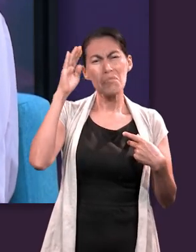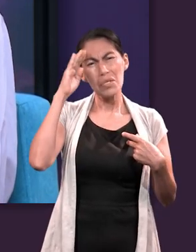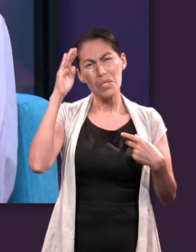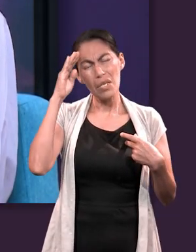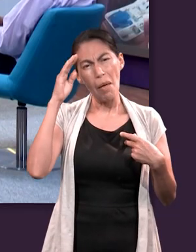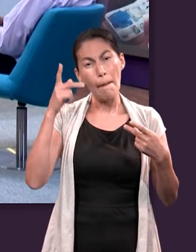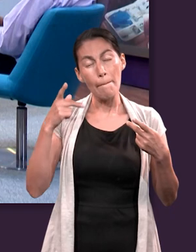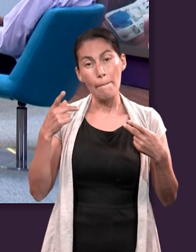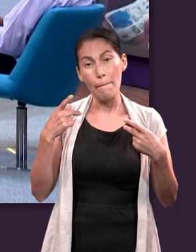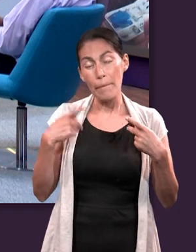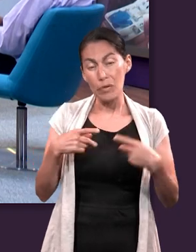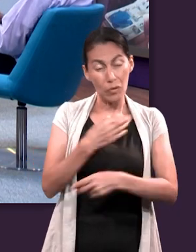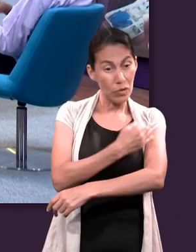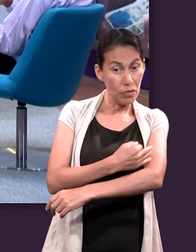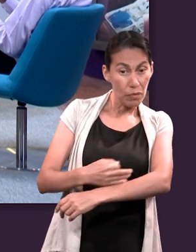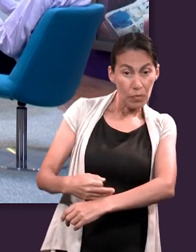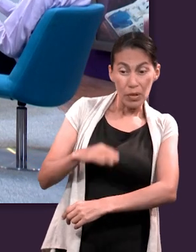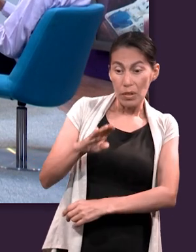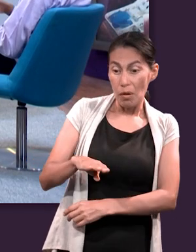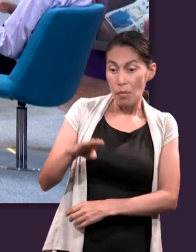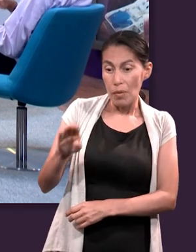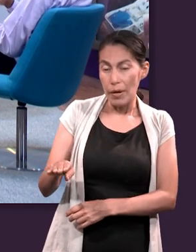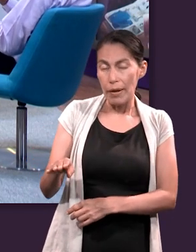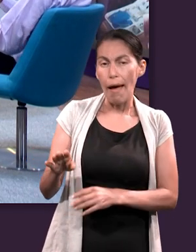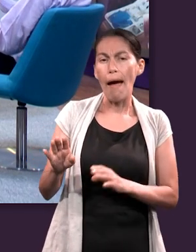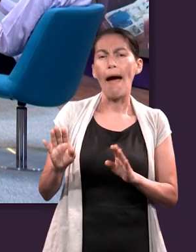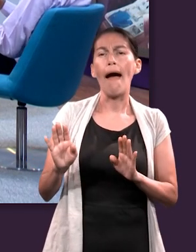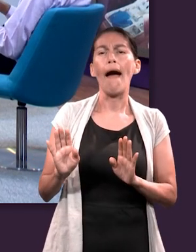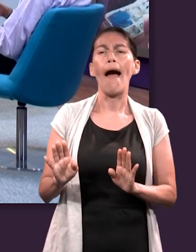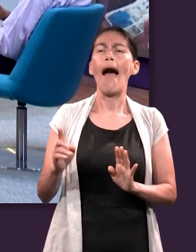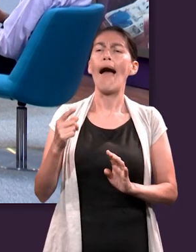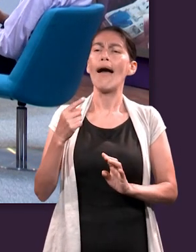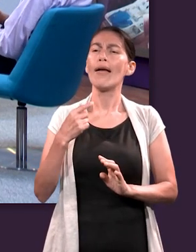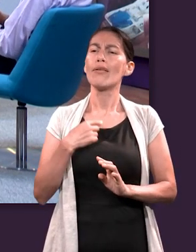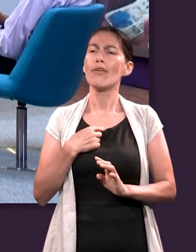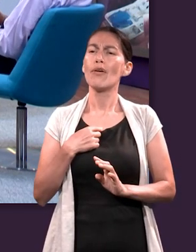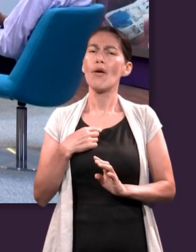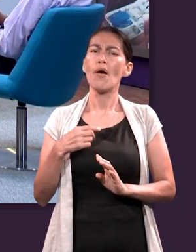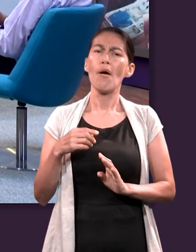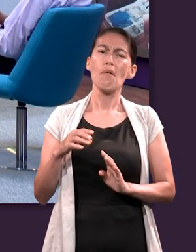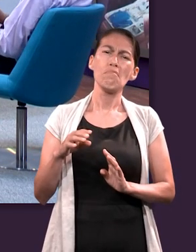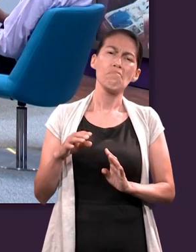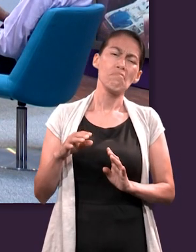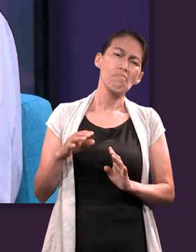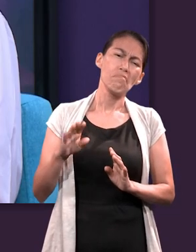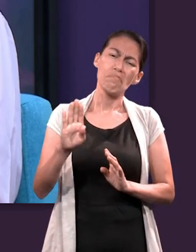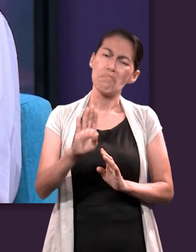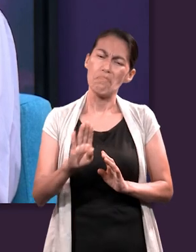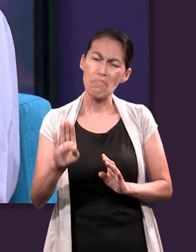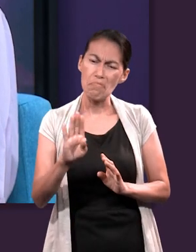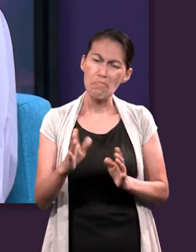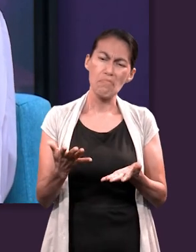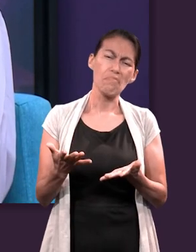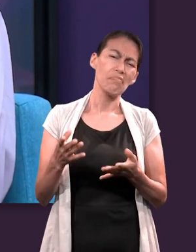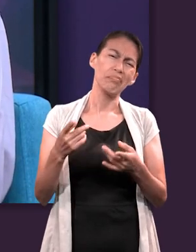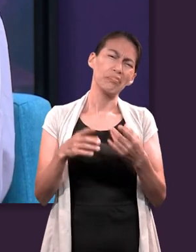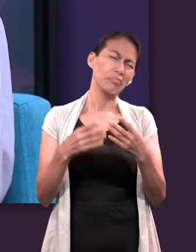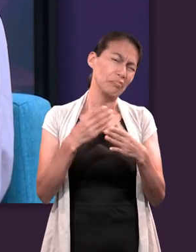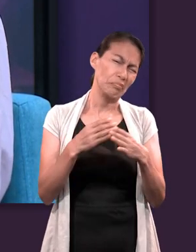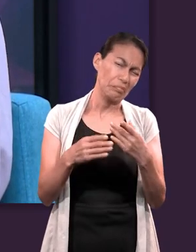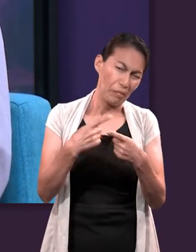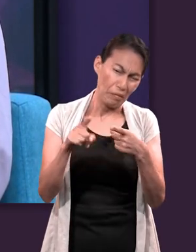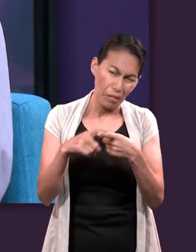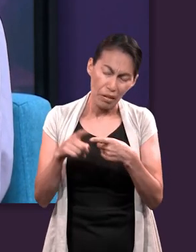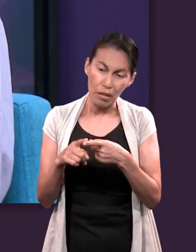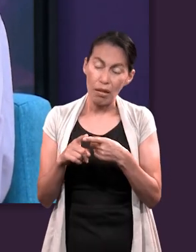aquellos seres queridos que han perdido a través de ritos y a través de diferentes cosas para poder saber